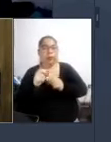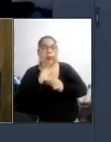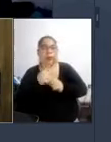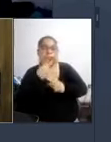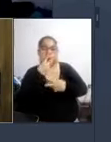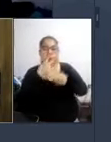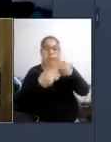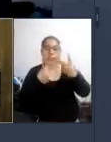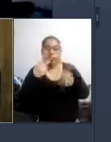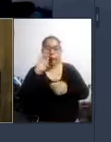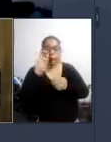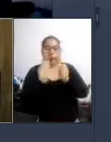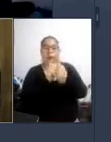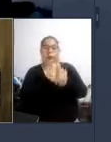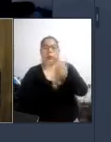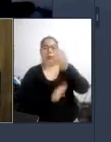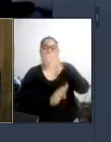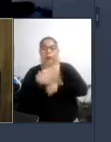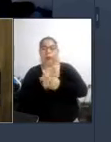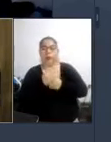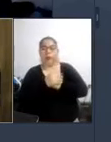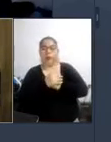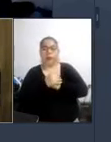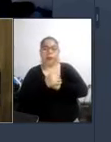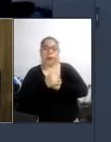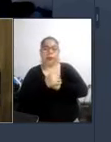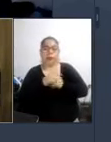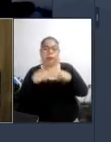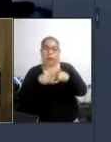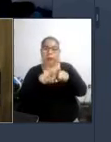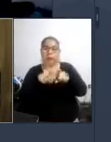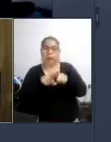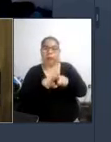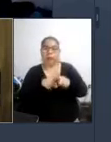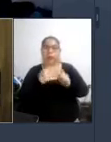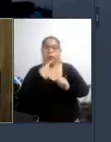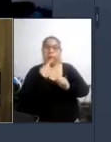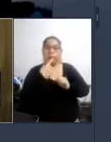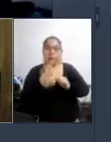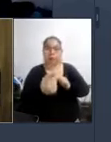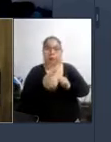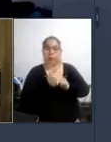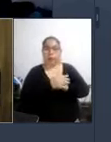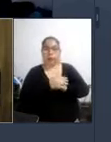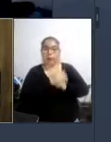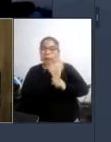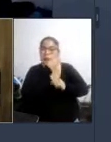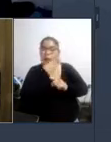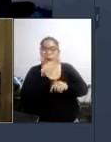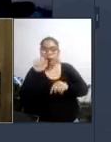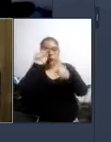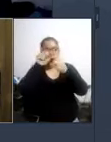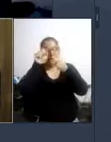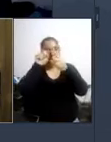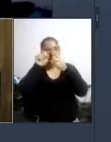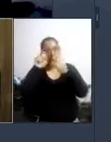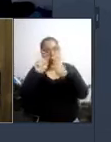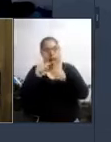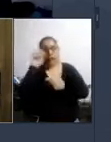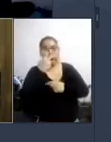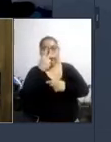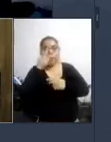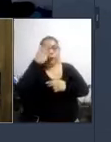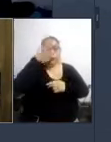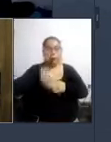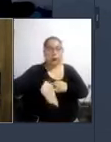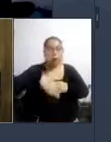personas con discapacidad como los que así se señalan en timbres o botones para avisar bajar